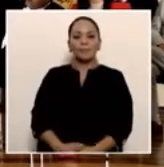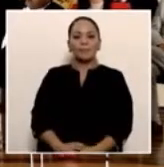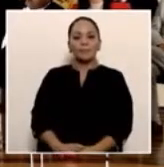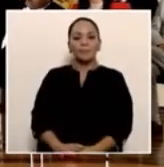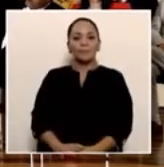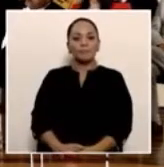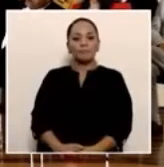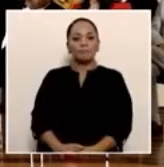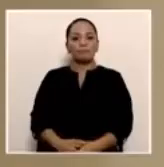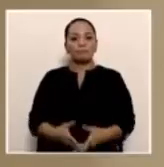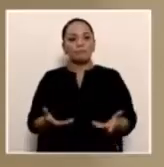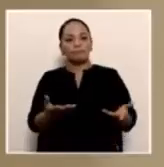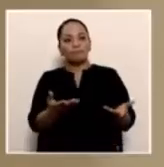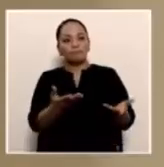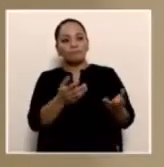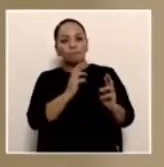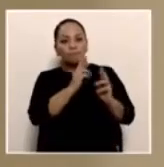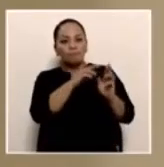Bajarlos.